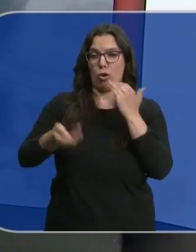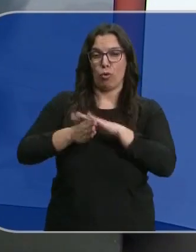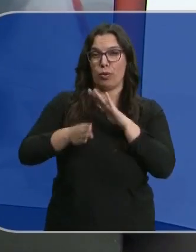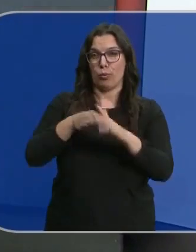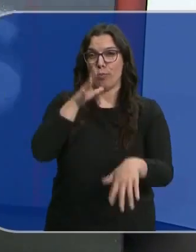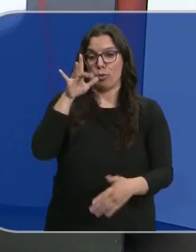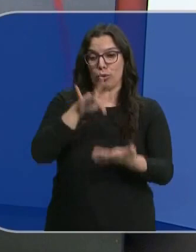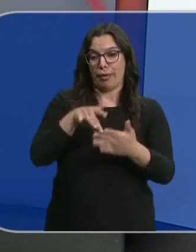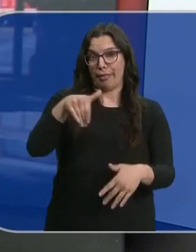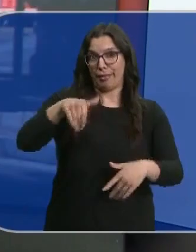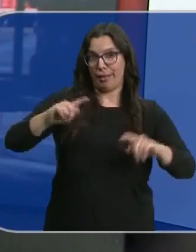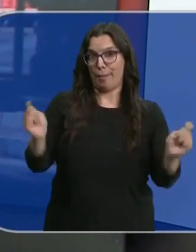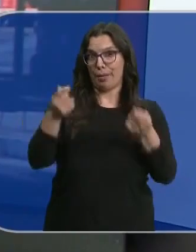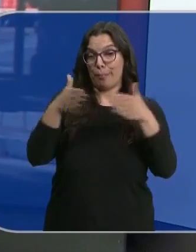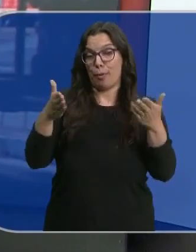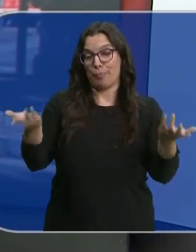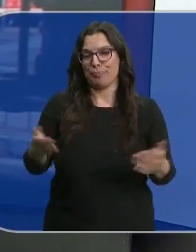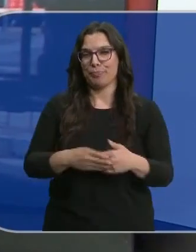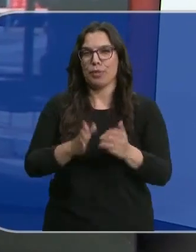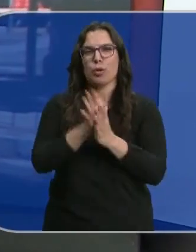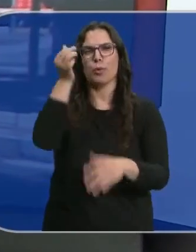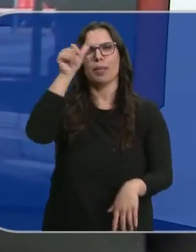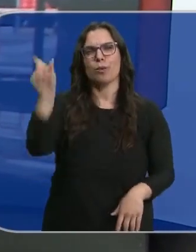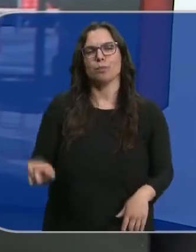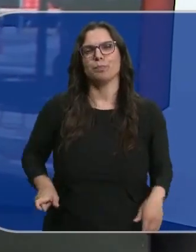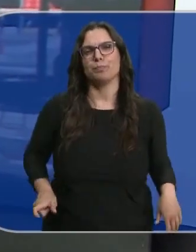en vísperas de la campaña electoral. Roberto, volvemos contigo.